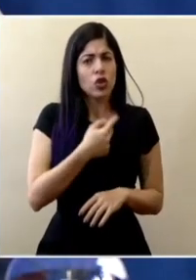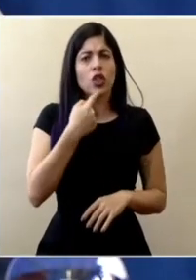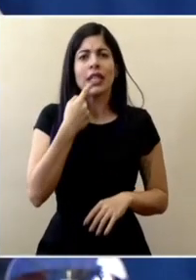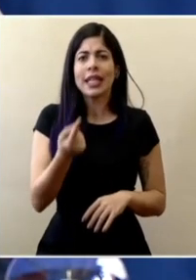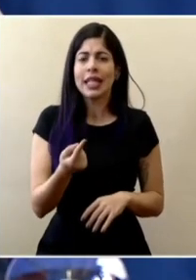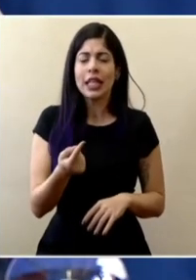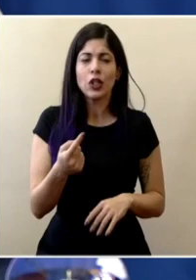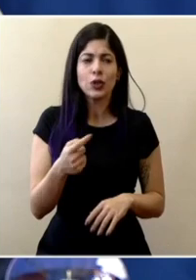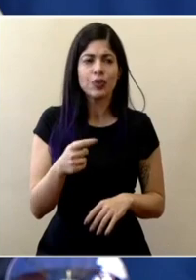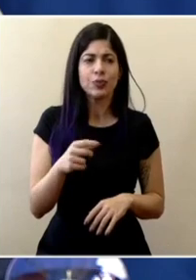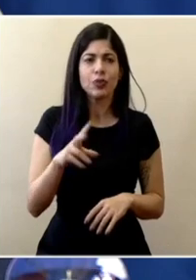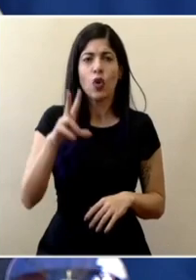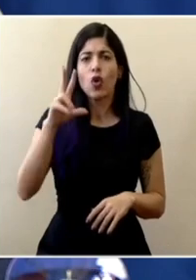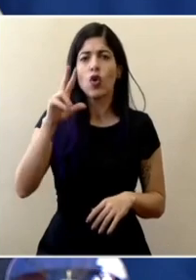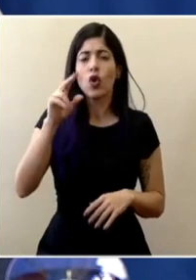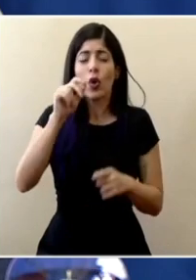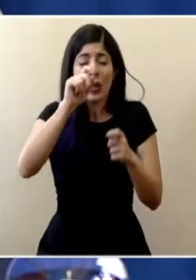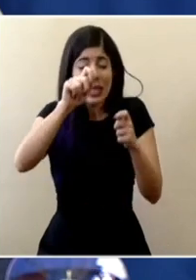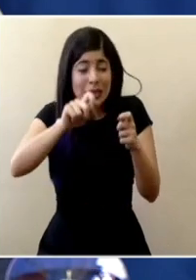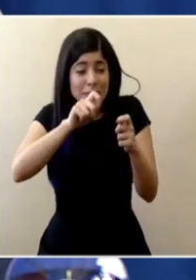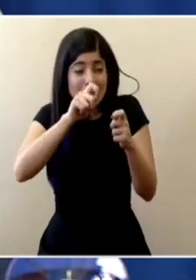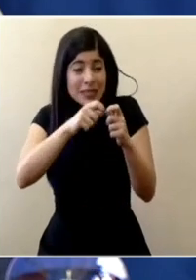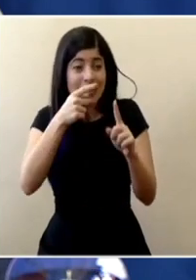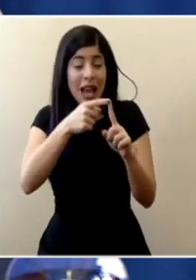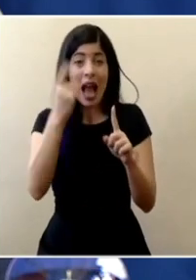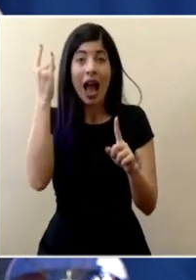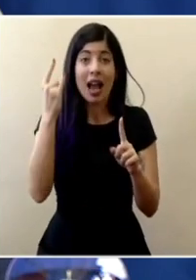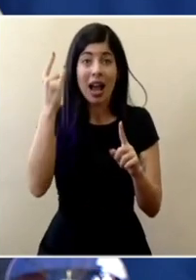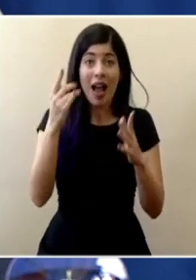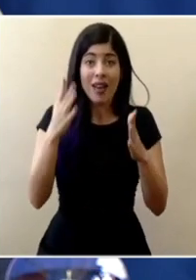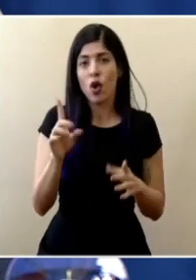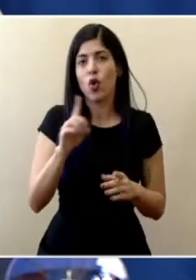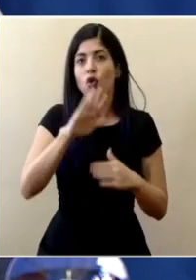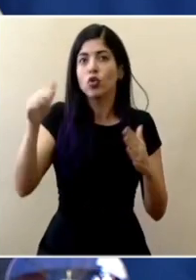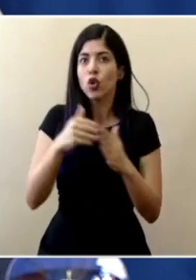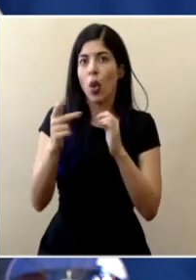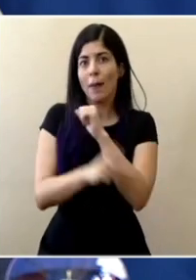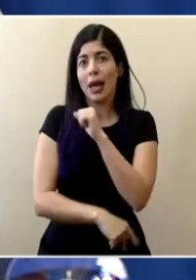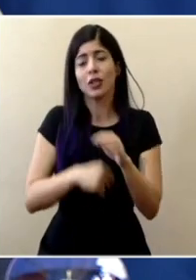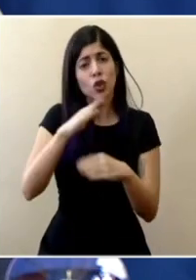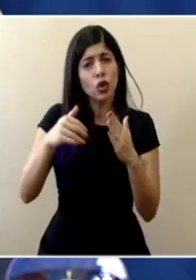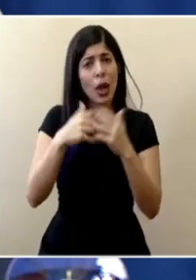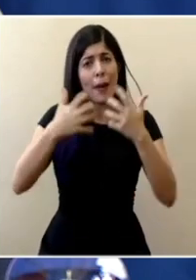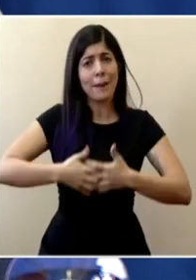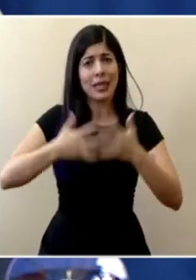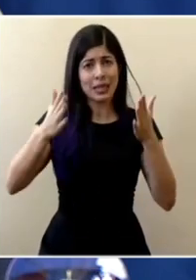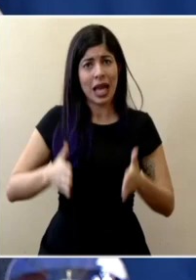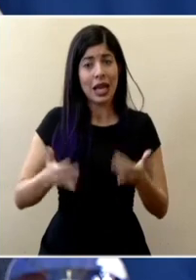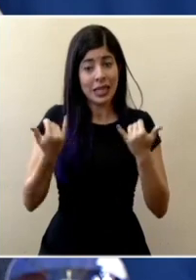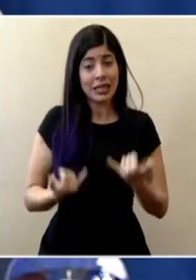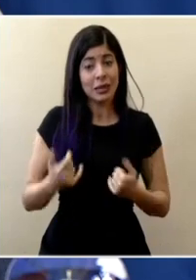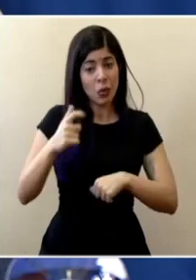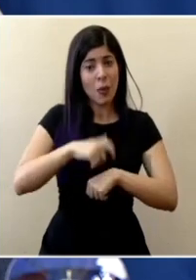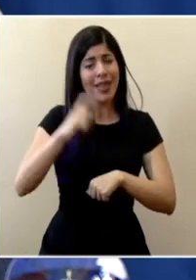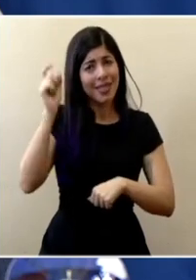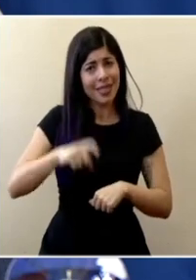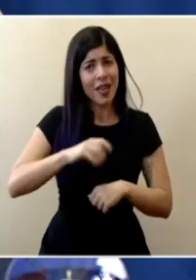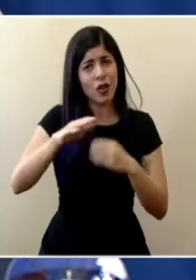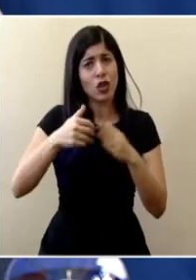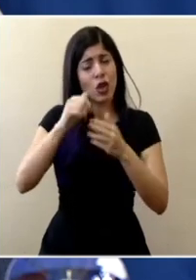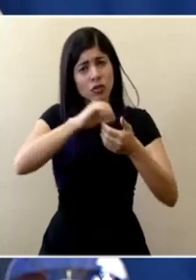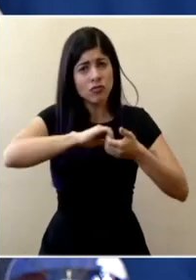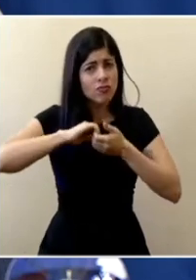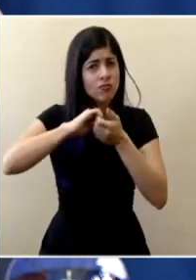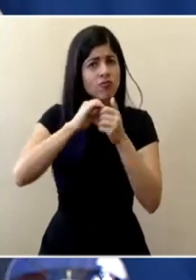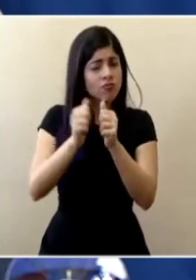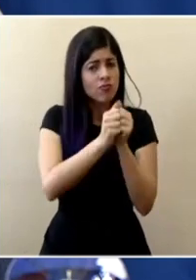es de forma puntual y específica para las cableras es para todo el país y todos los empresarios que en este momento tenemos que ser solidarios tenemos